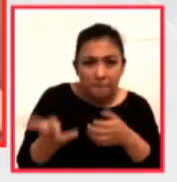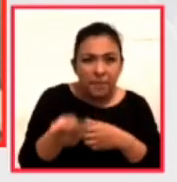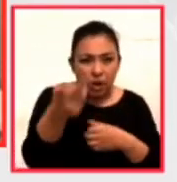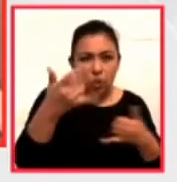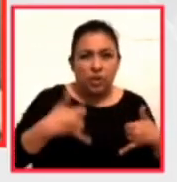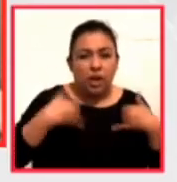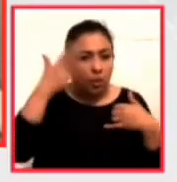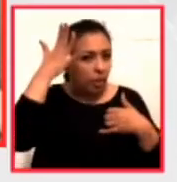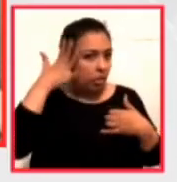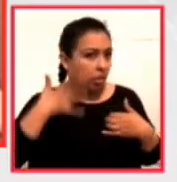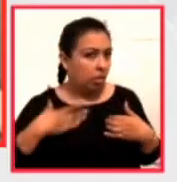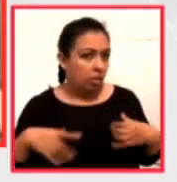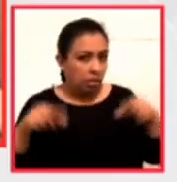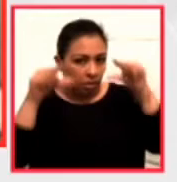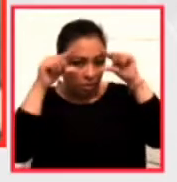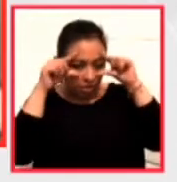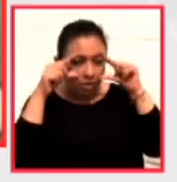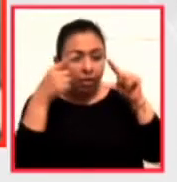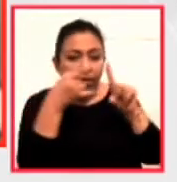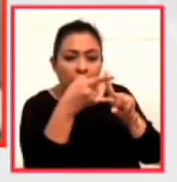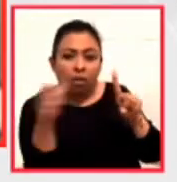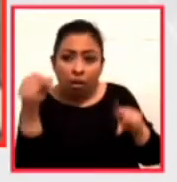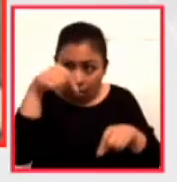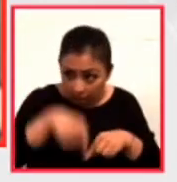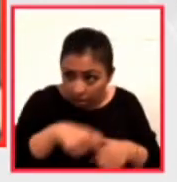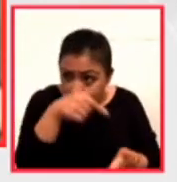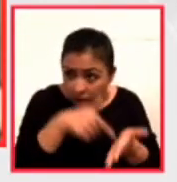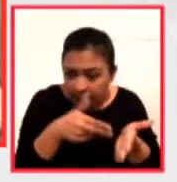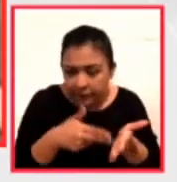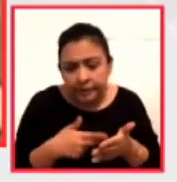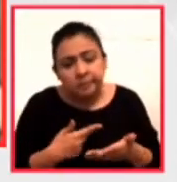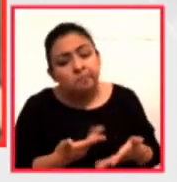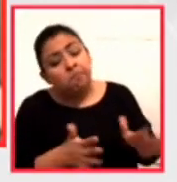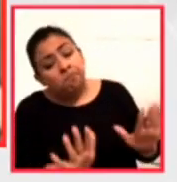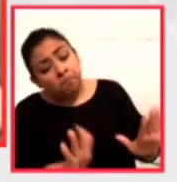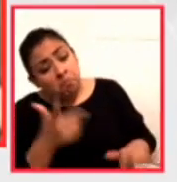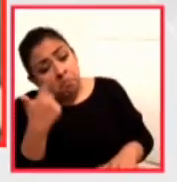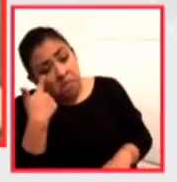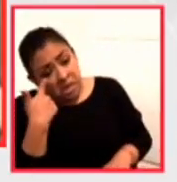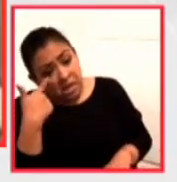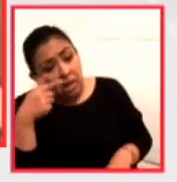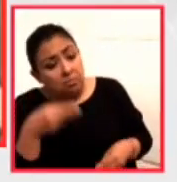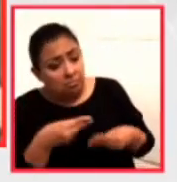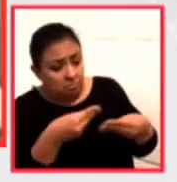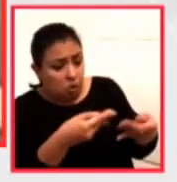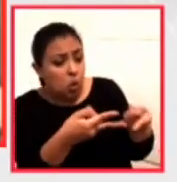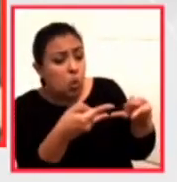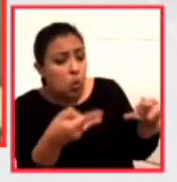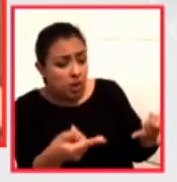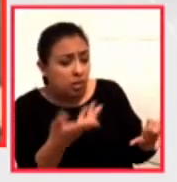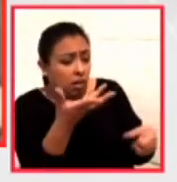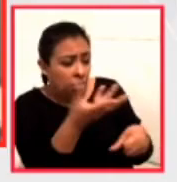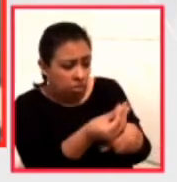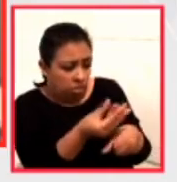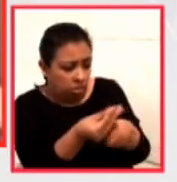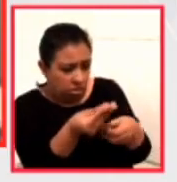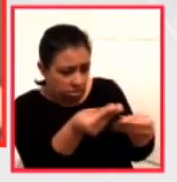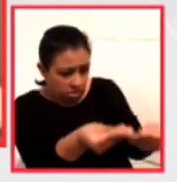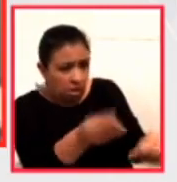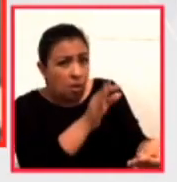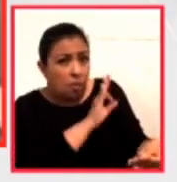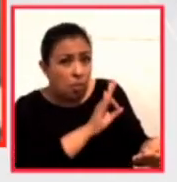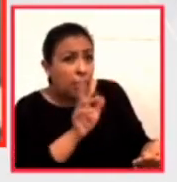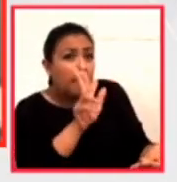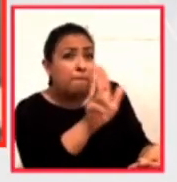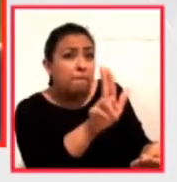gafas que le abrió la puerta. Bueno, mira, aquí te dejo este cuento para que me lo arreglen. ¿Podrá estar para el